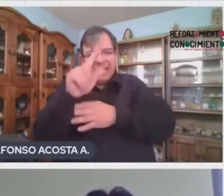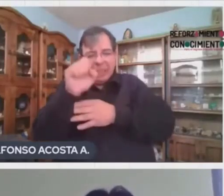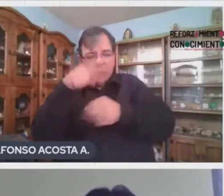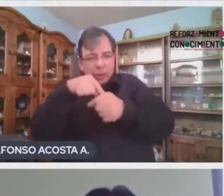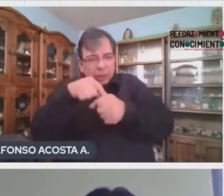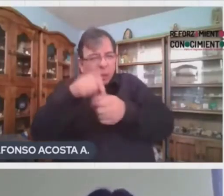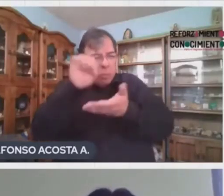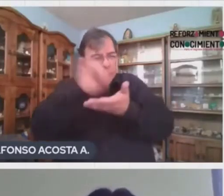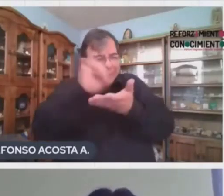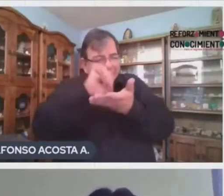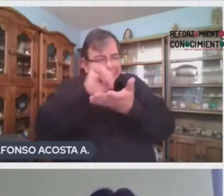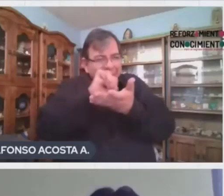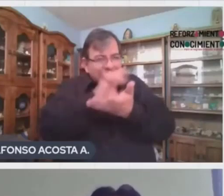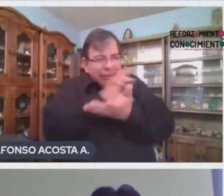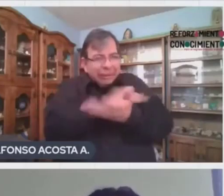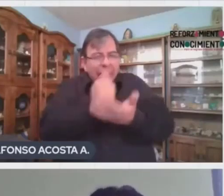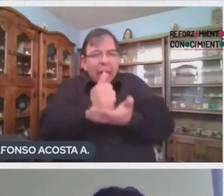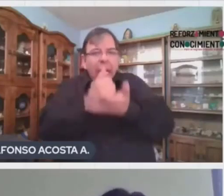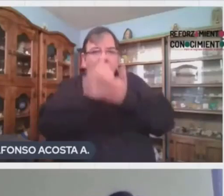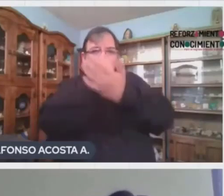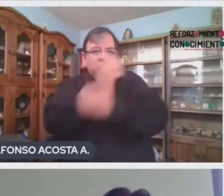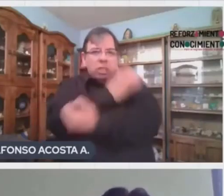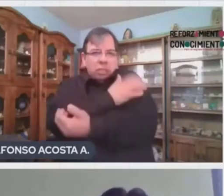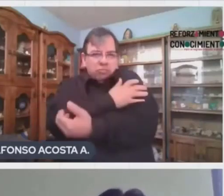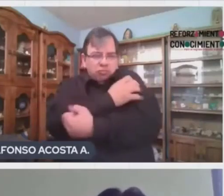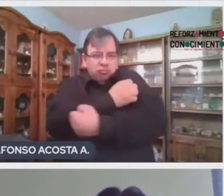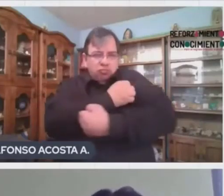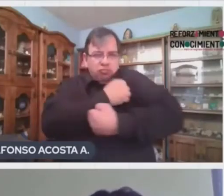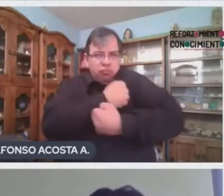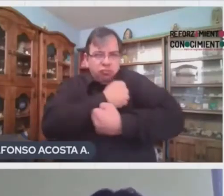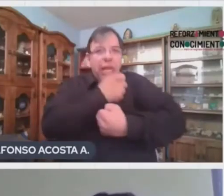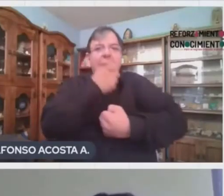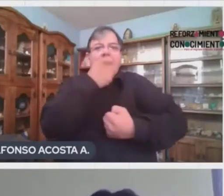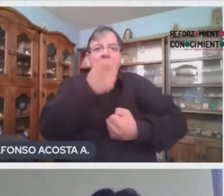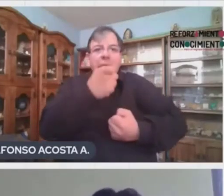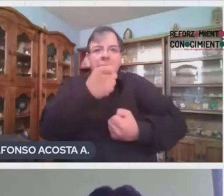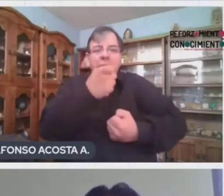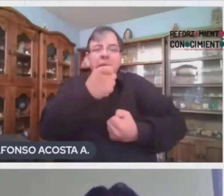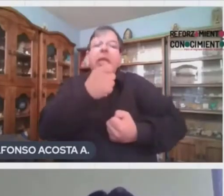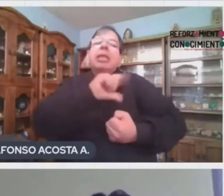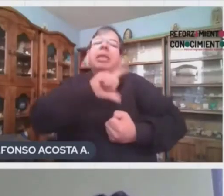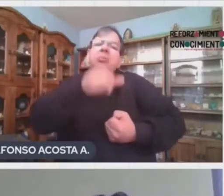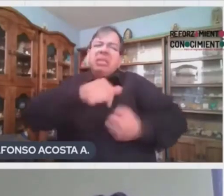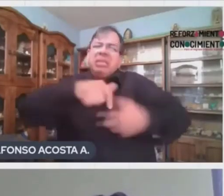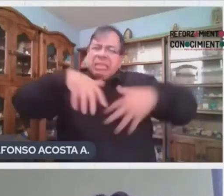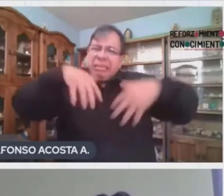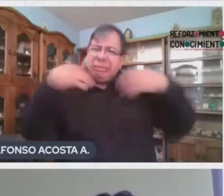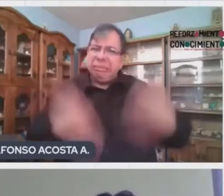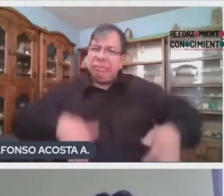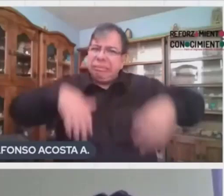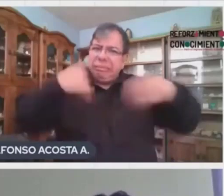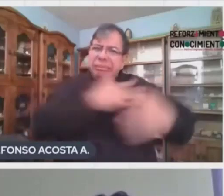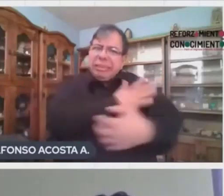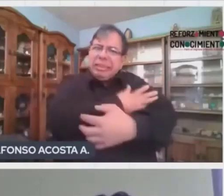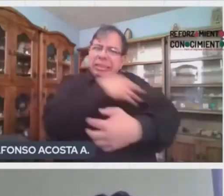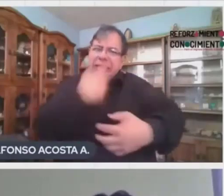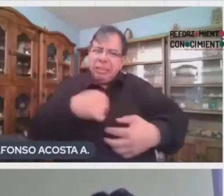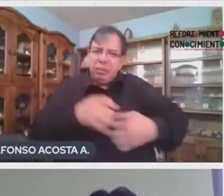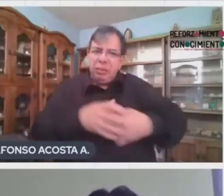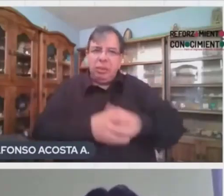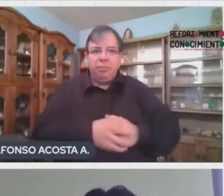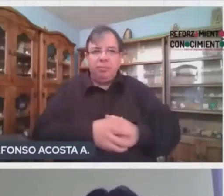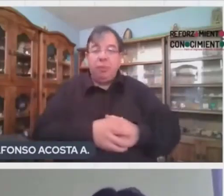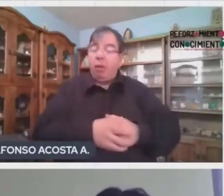se van a acumular en tus músculos. Esos cristales son los que te provocan el dolor, Karina. Guau. Muchas